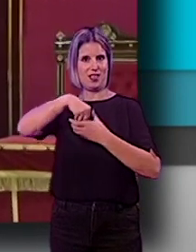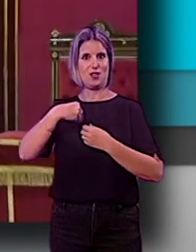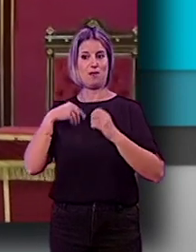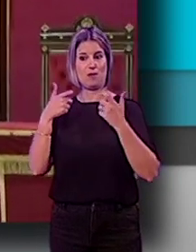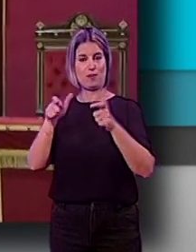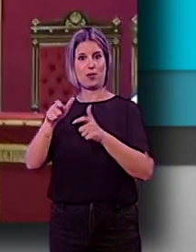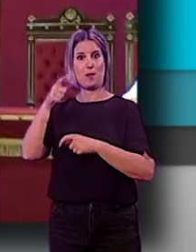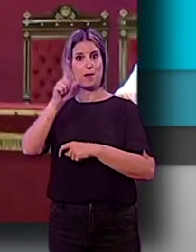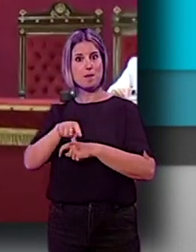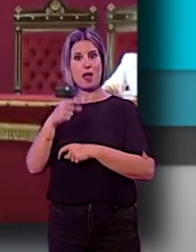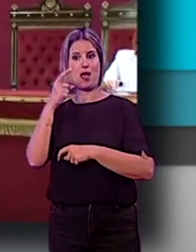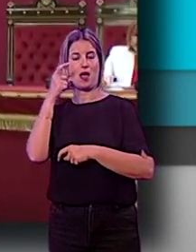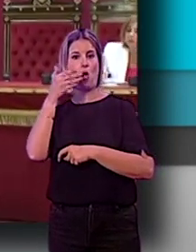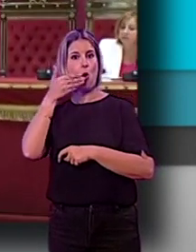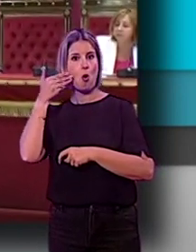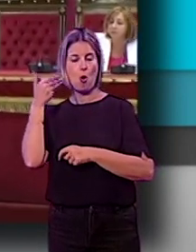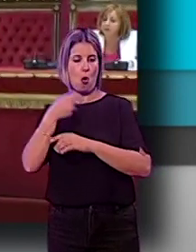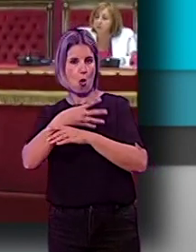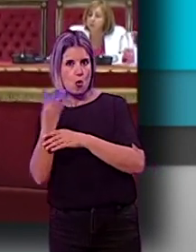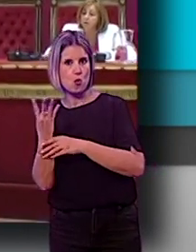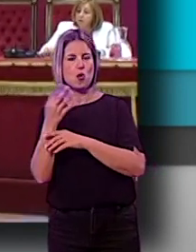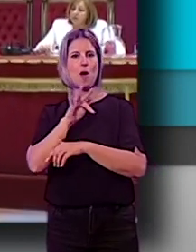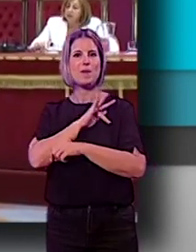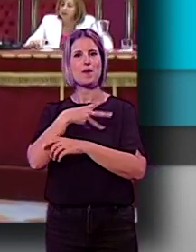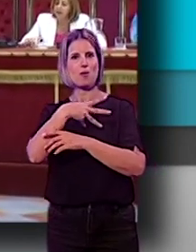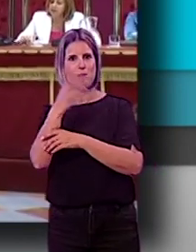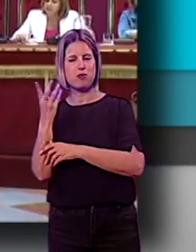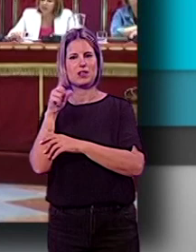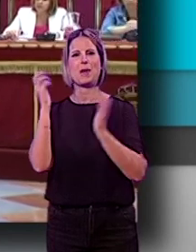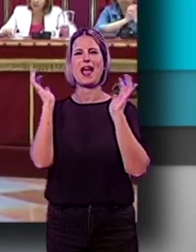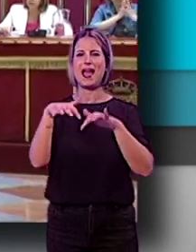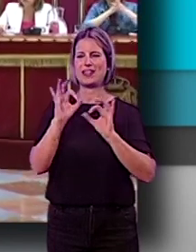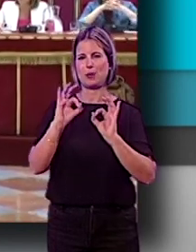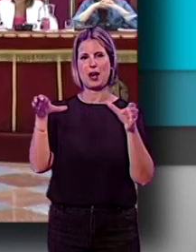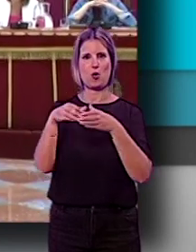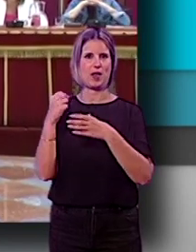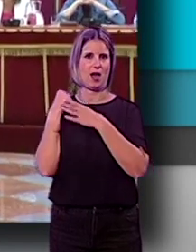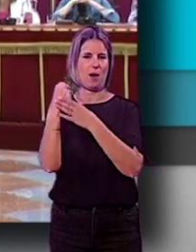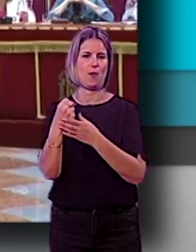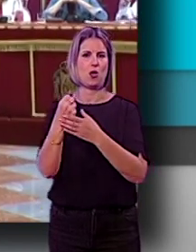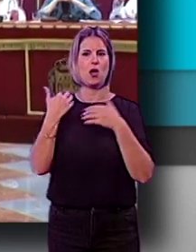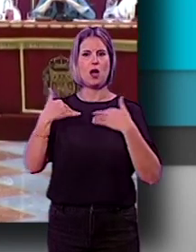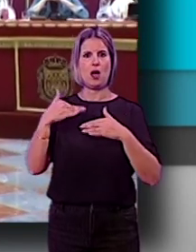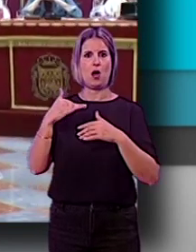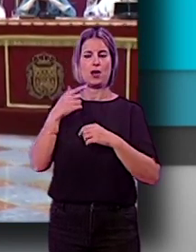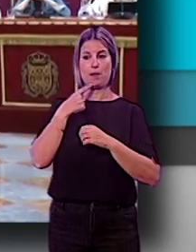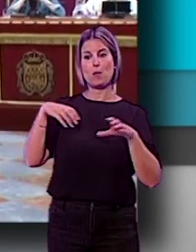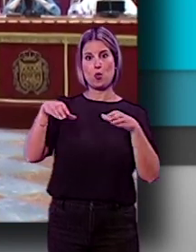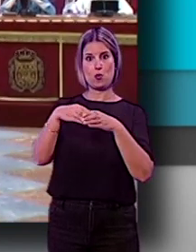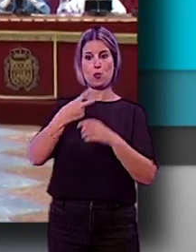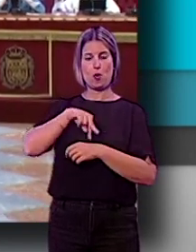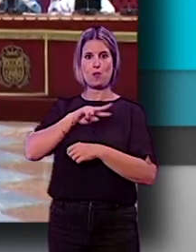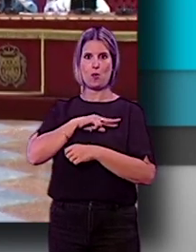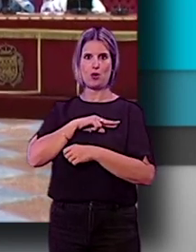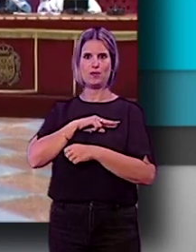orgullo se anunciaron nuevos premios LGTBI y eventos para celebrar y apoyar esta comunidad, aunque no sin controversia ya que el grupo municipal de